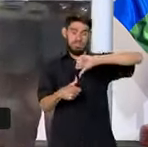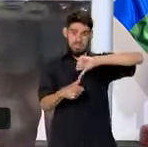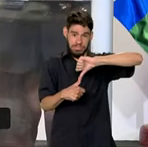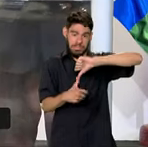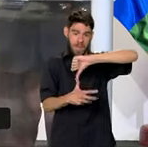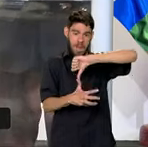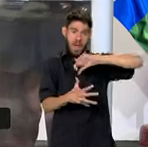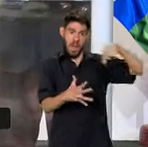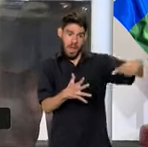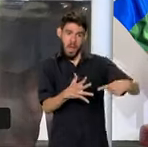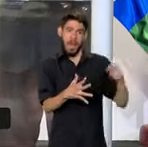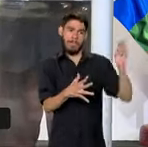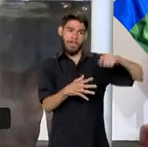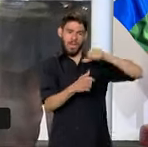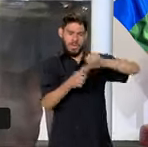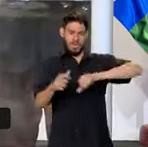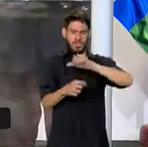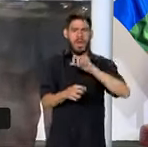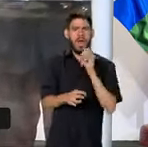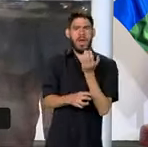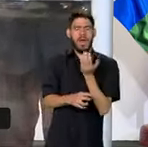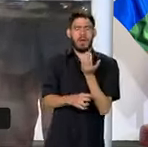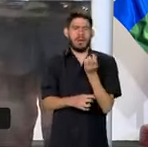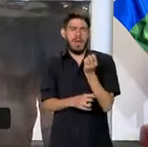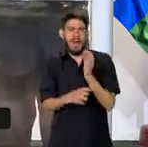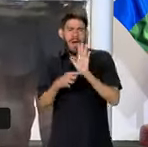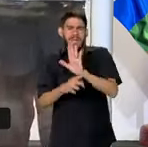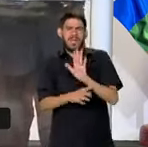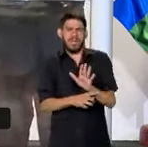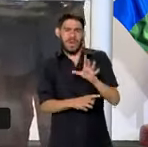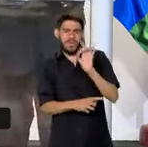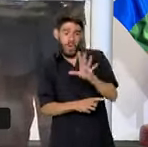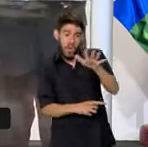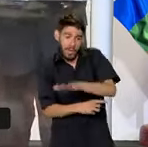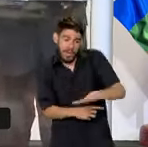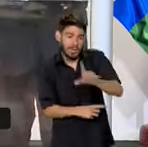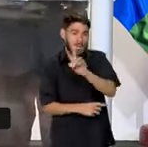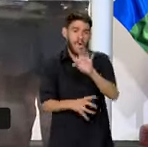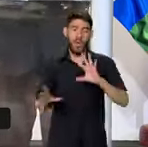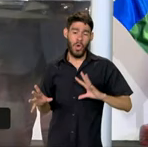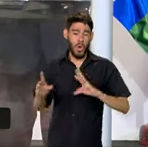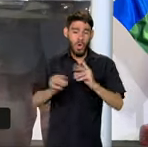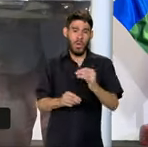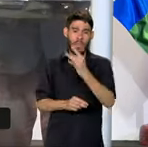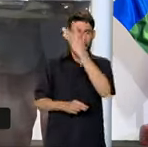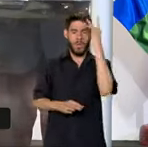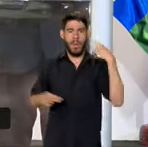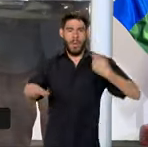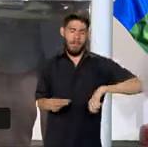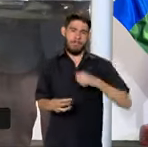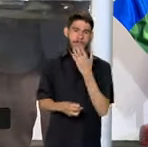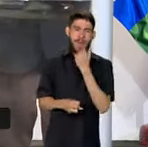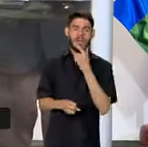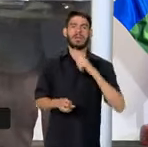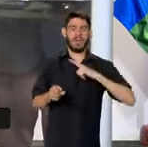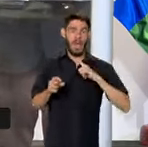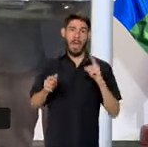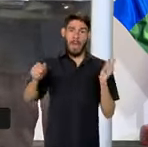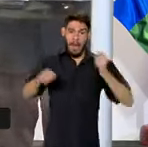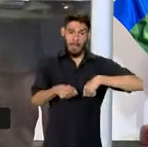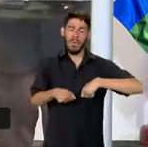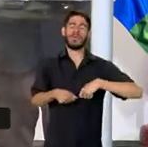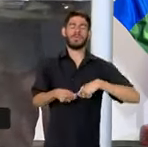que pueda alimentar no solamente la región, pero todos los que necesitan de alimentos. Nosotros tenemos las funciones,